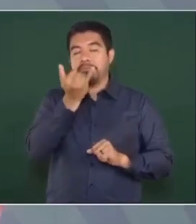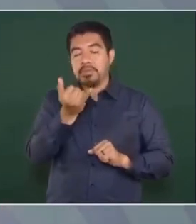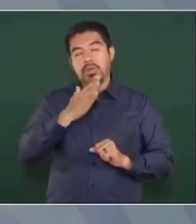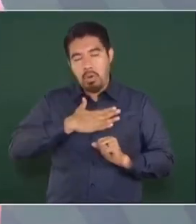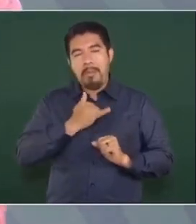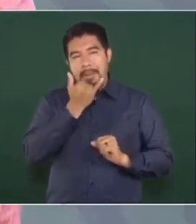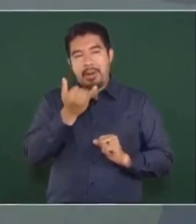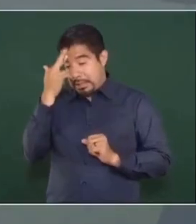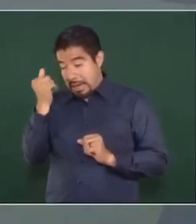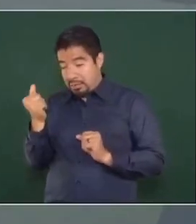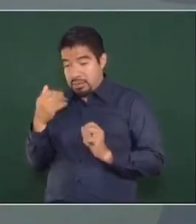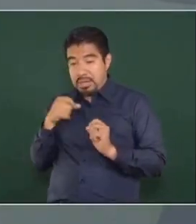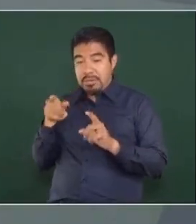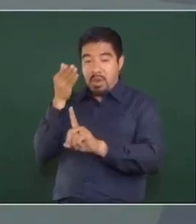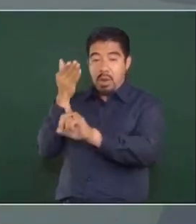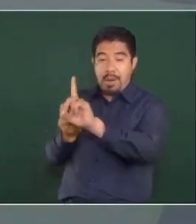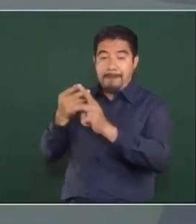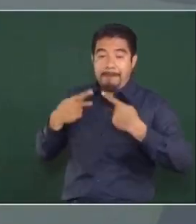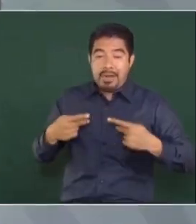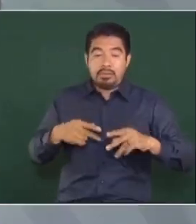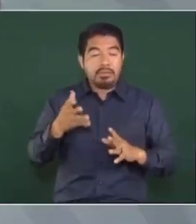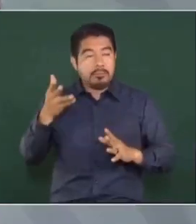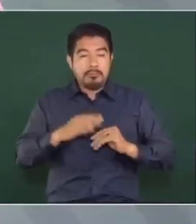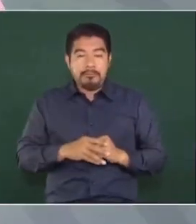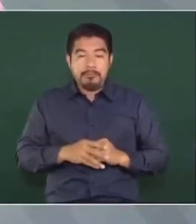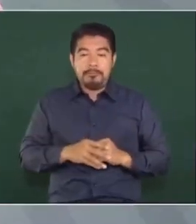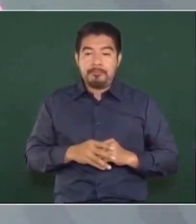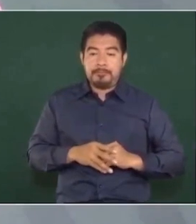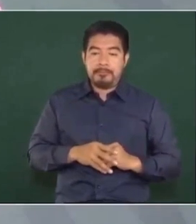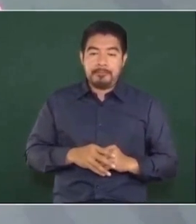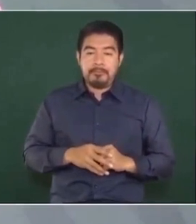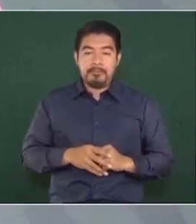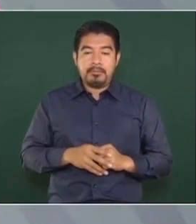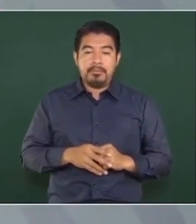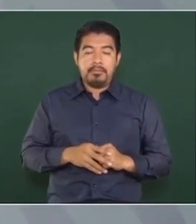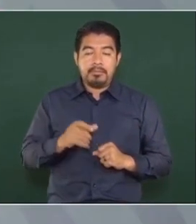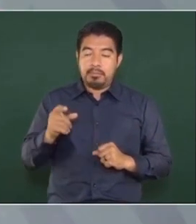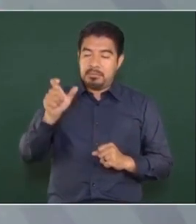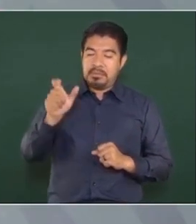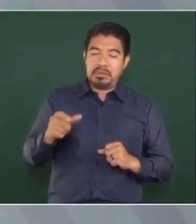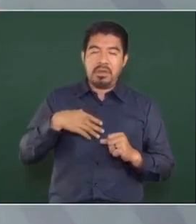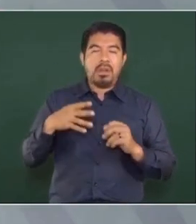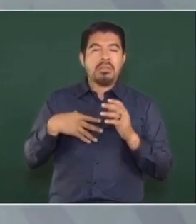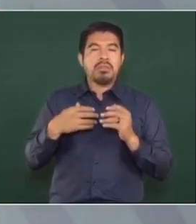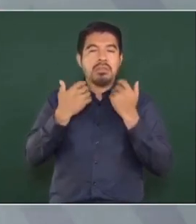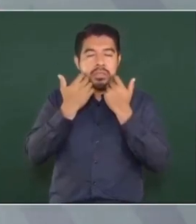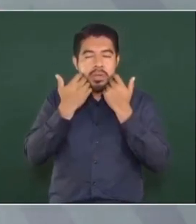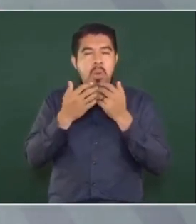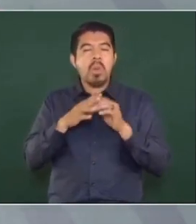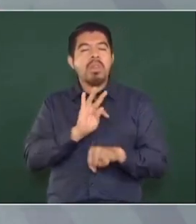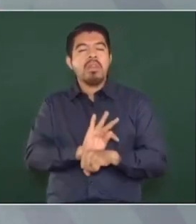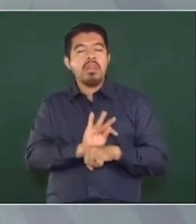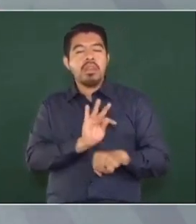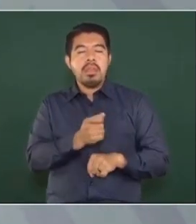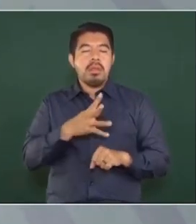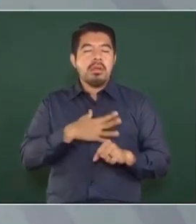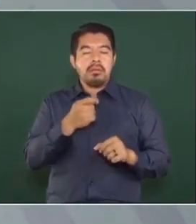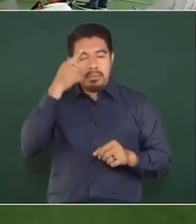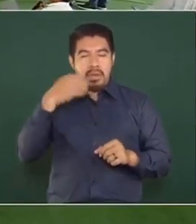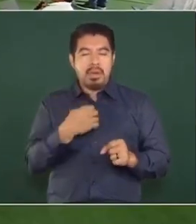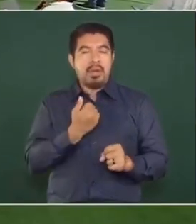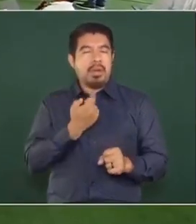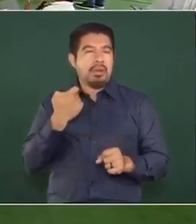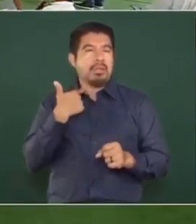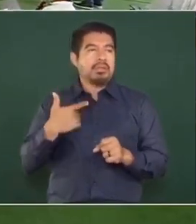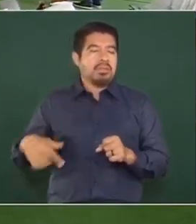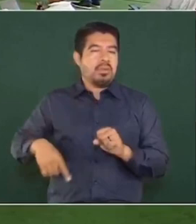a tener la razón con estos intelectuales, orgánicos, alcahuetes del régimen conservador. Pero no